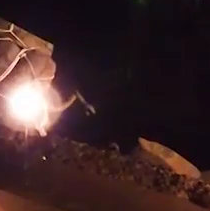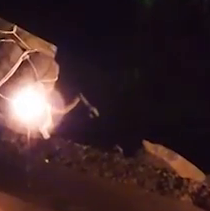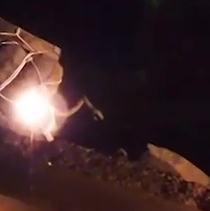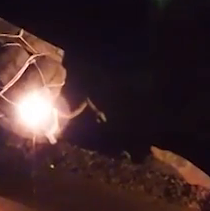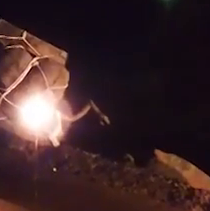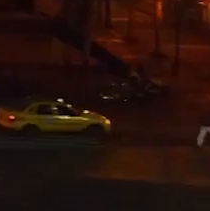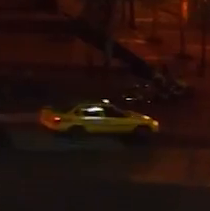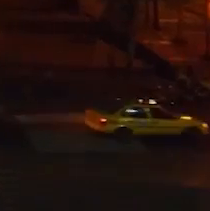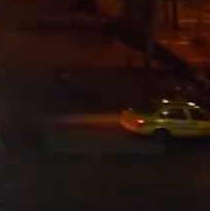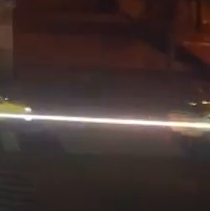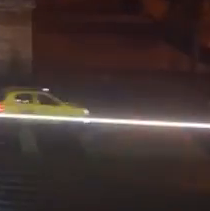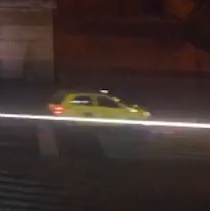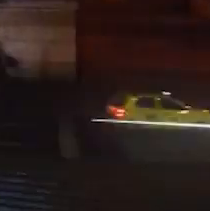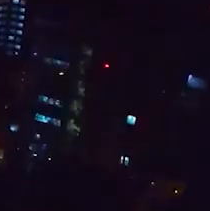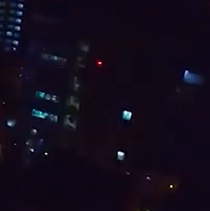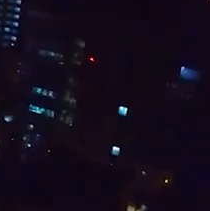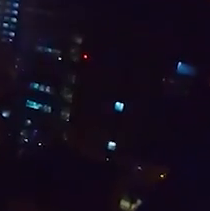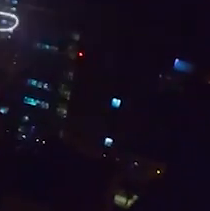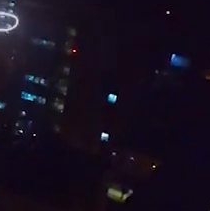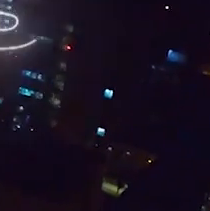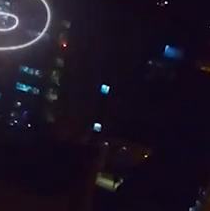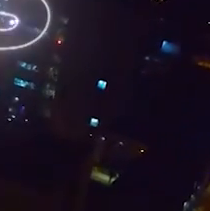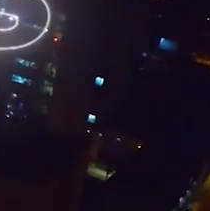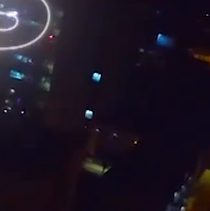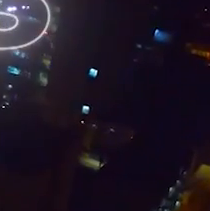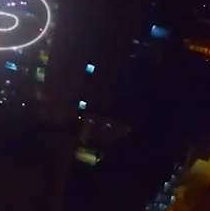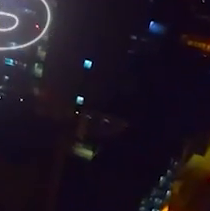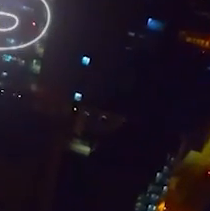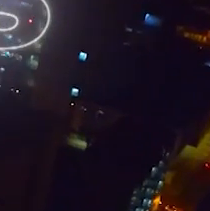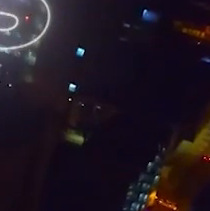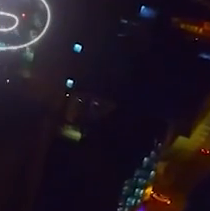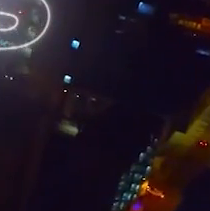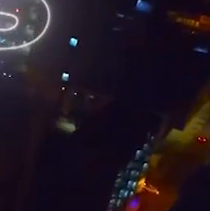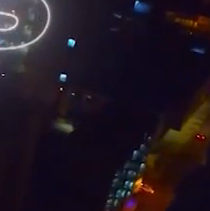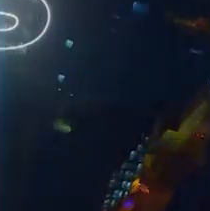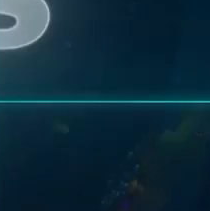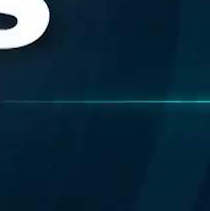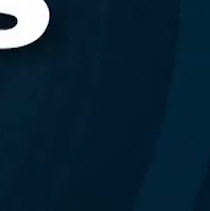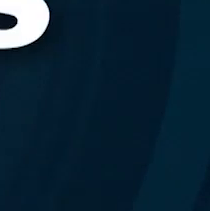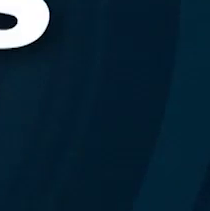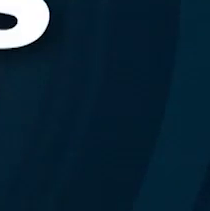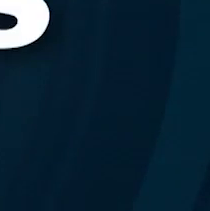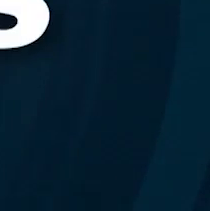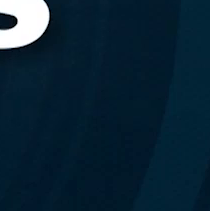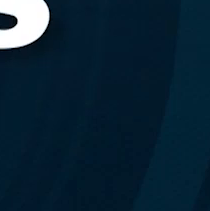Comienza Telecafé Noticias con la mejor y más completa información del Triángulo del Café.